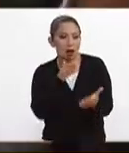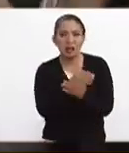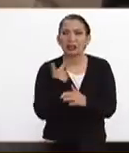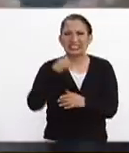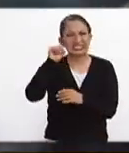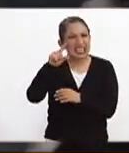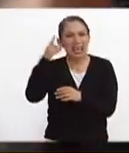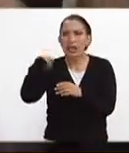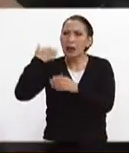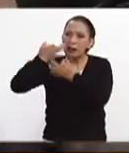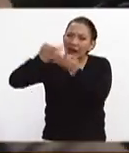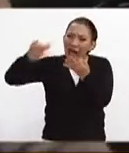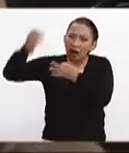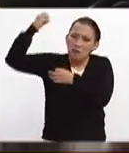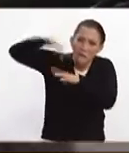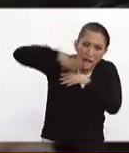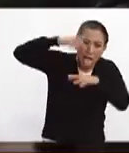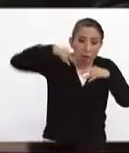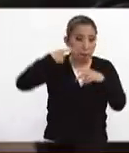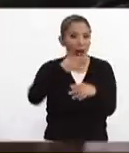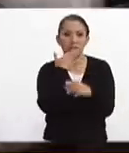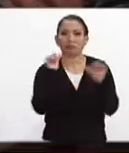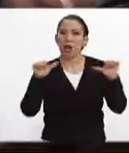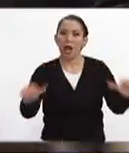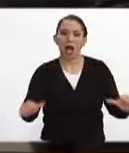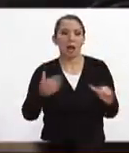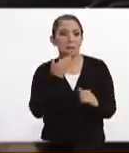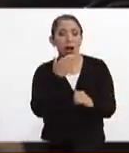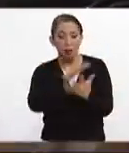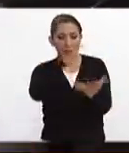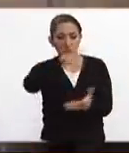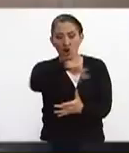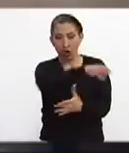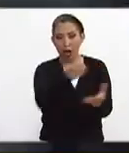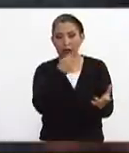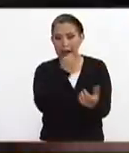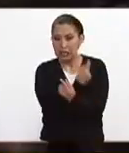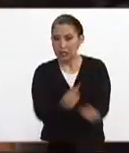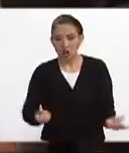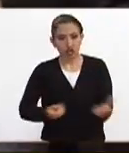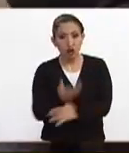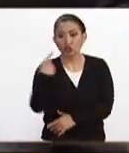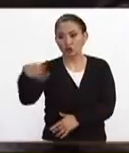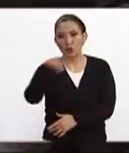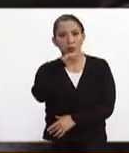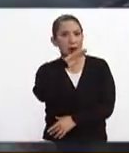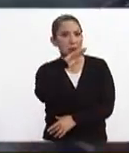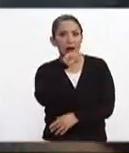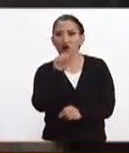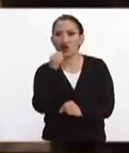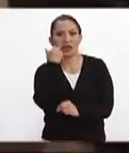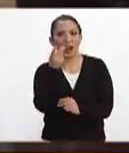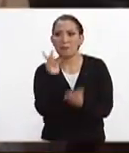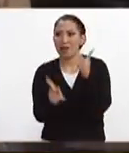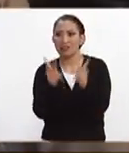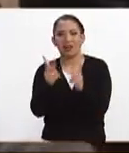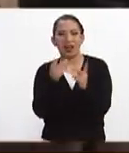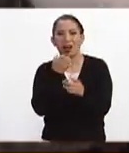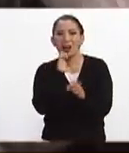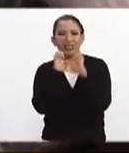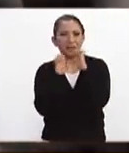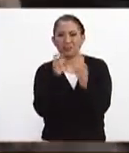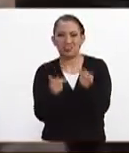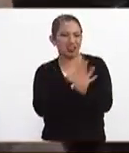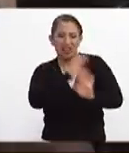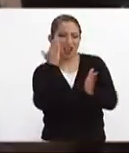cayó escombros pero está bien eso es lo importante Fati la gran mayoría salió sus madres obviamente pues no quieren ahorita hablar con la prensa están